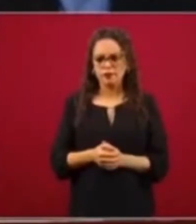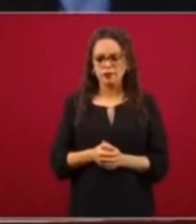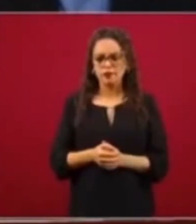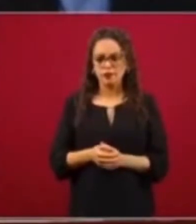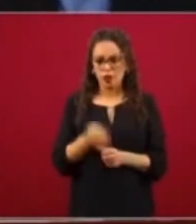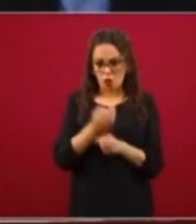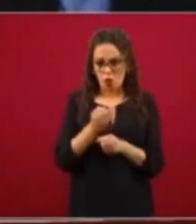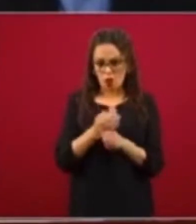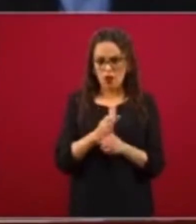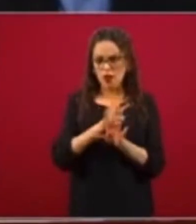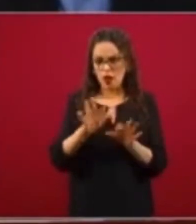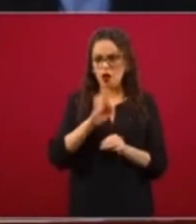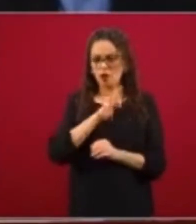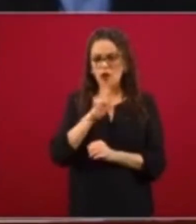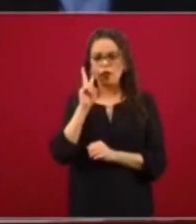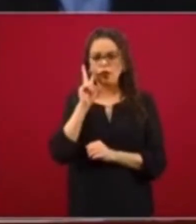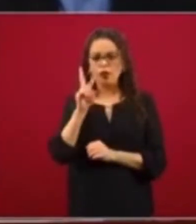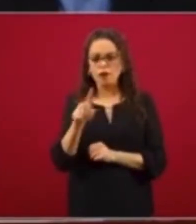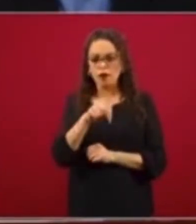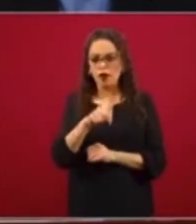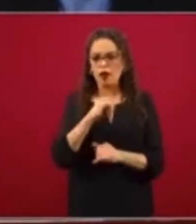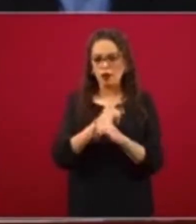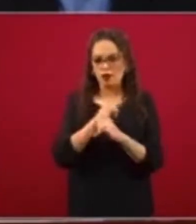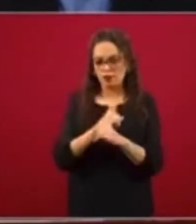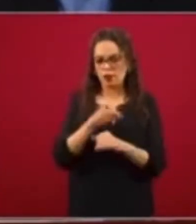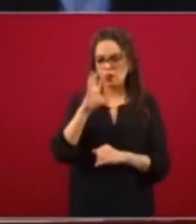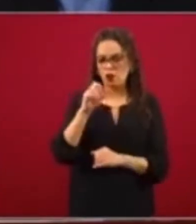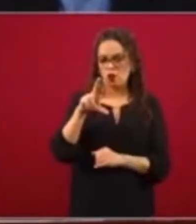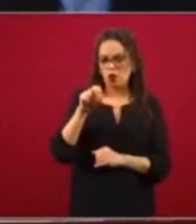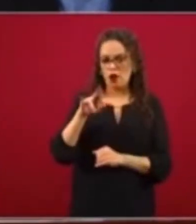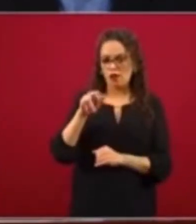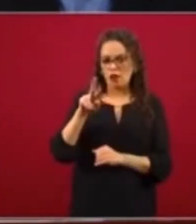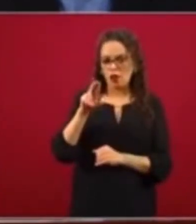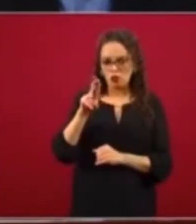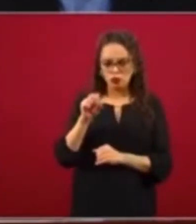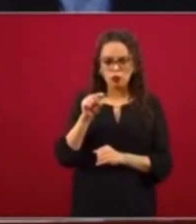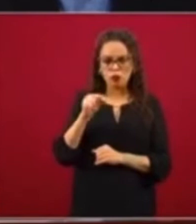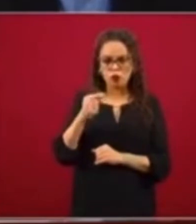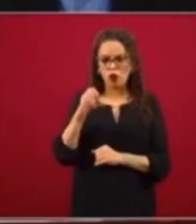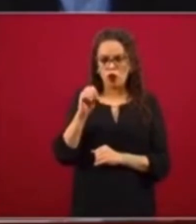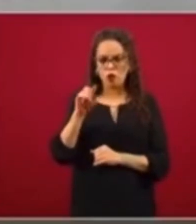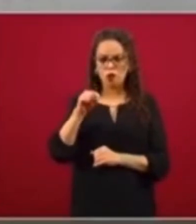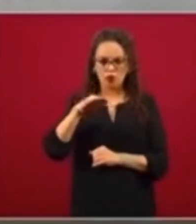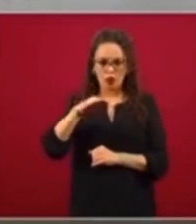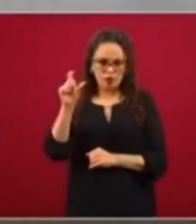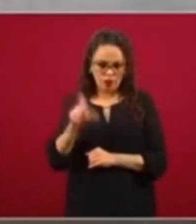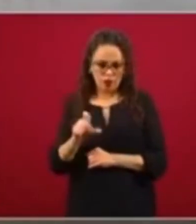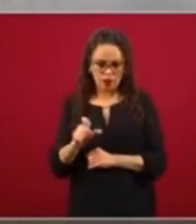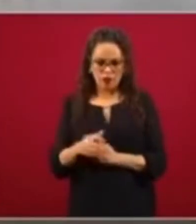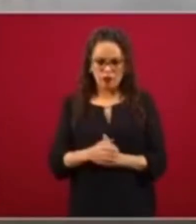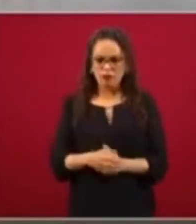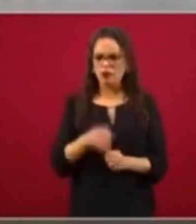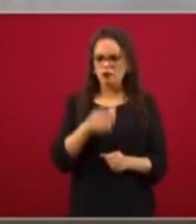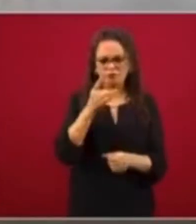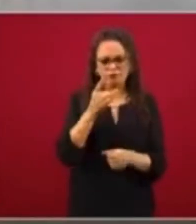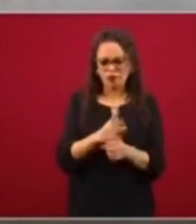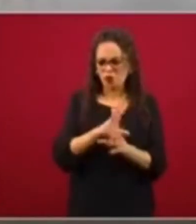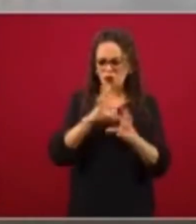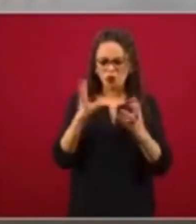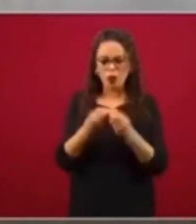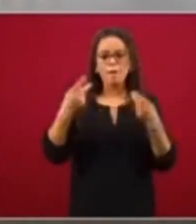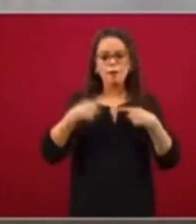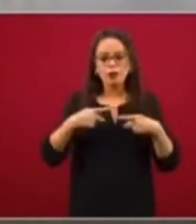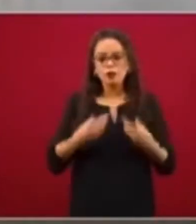momento ya en el sitio coronavirus.gov.mx con los específicos, personal, camas, ventiladores